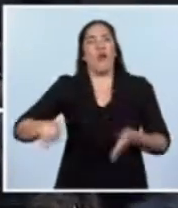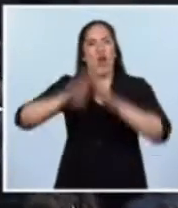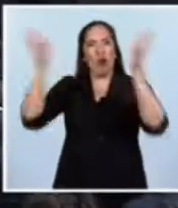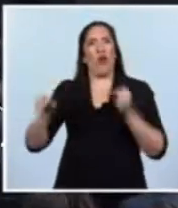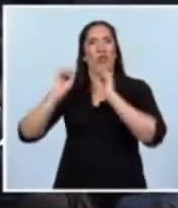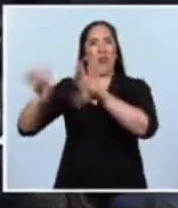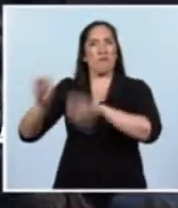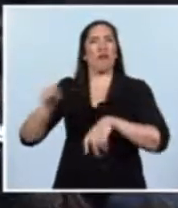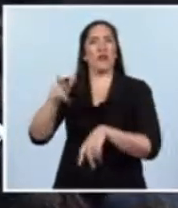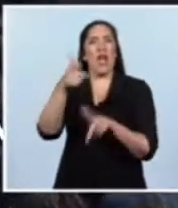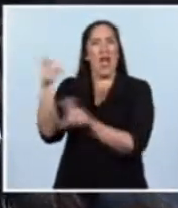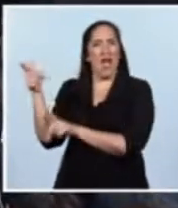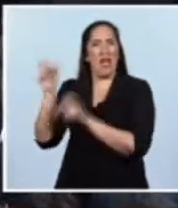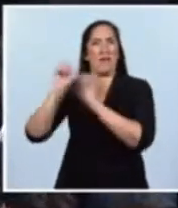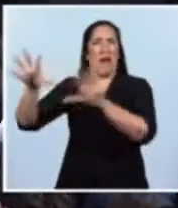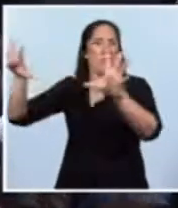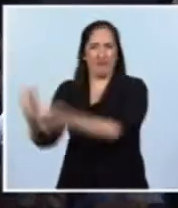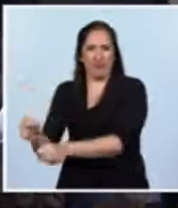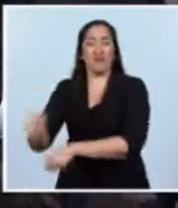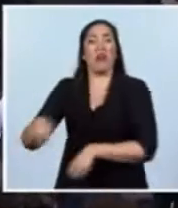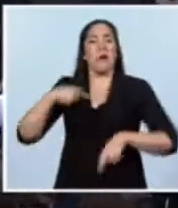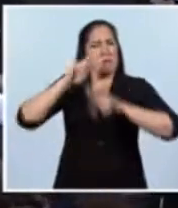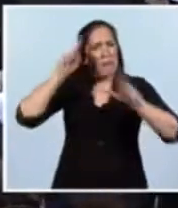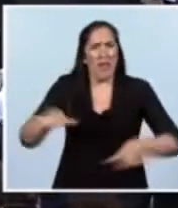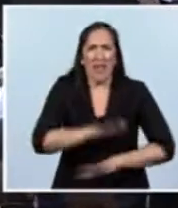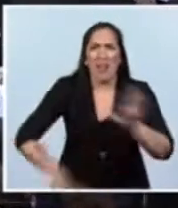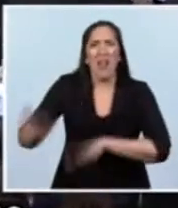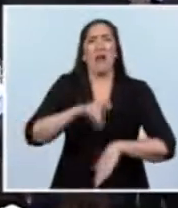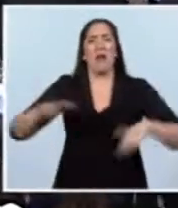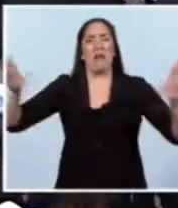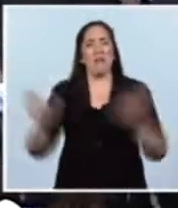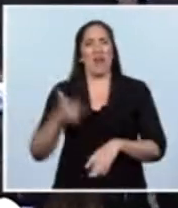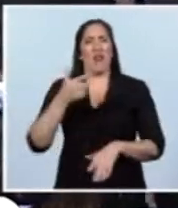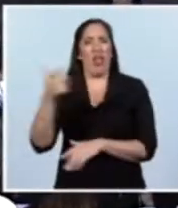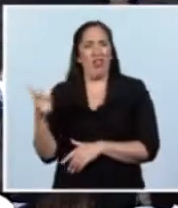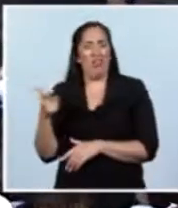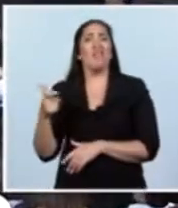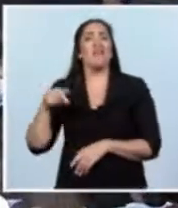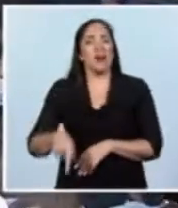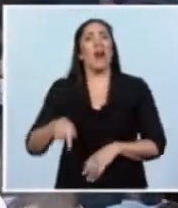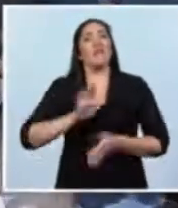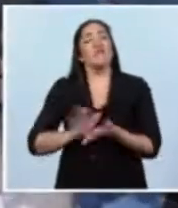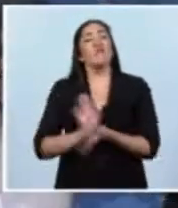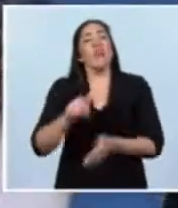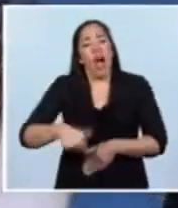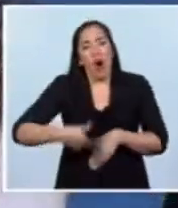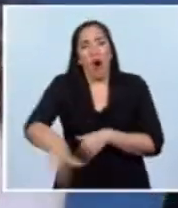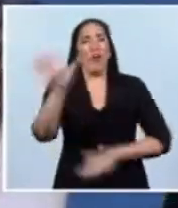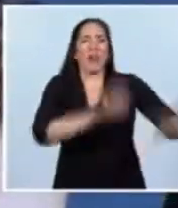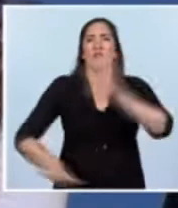depósito para la destrucción de armas, con nuestras políticas de desarme, estamos construyendo una nueva Argentina.